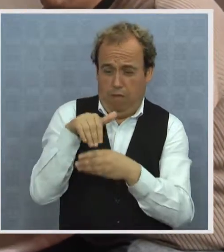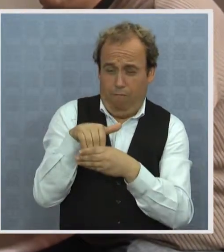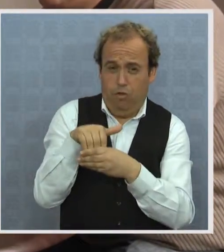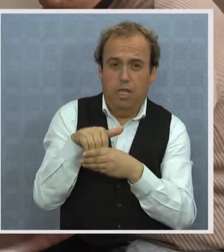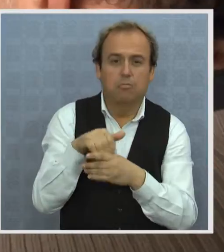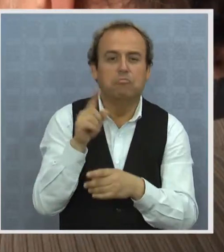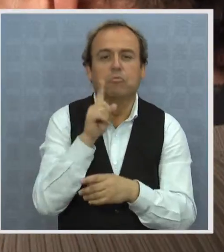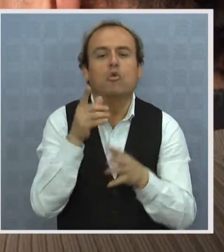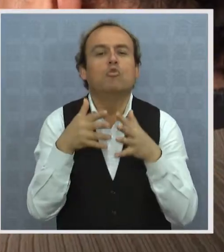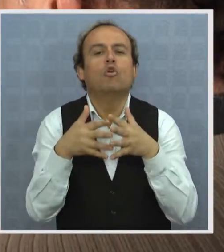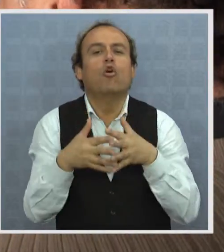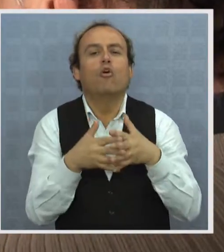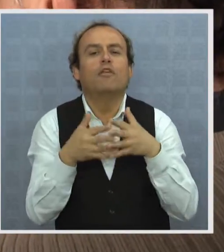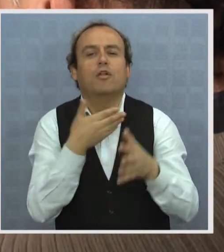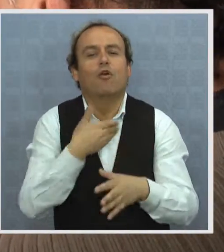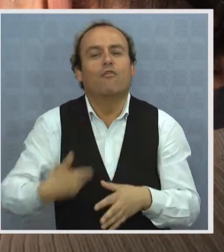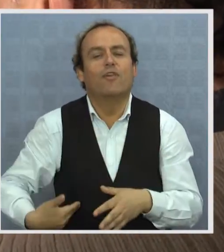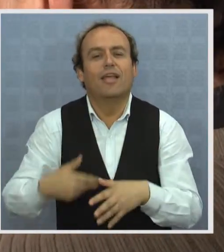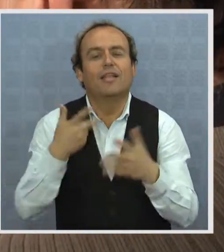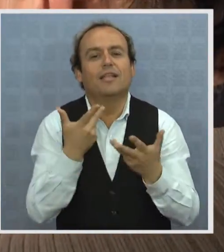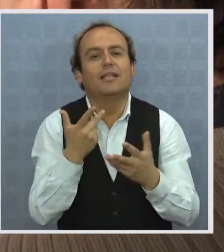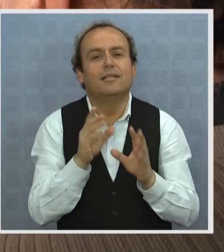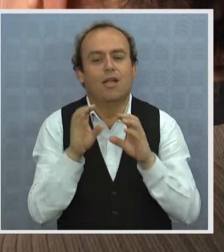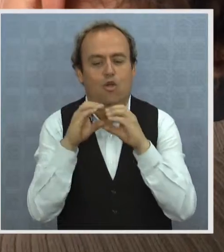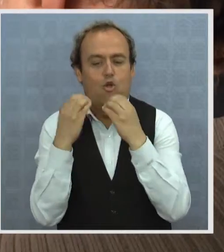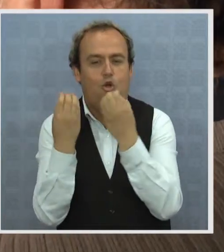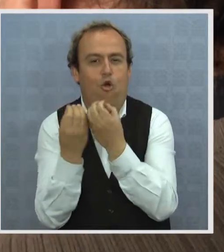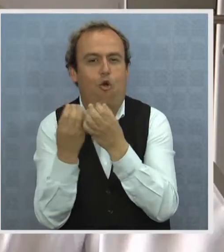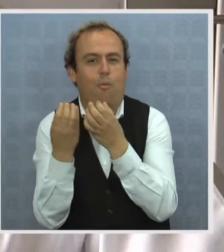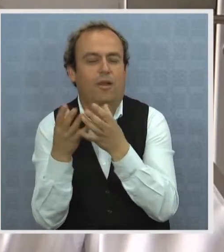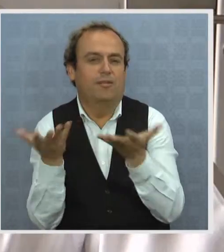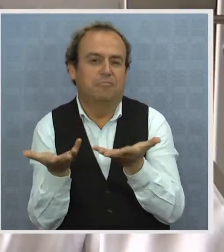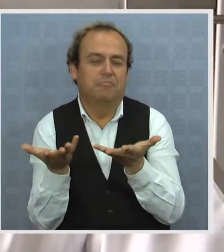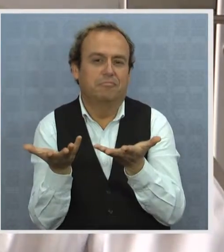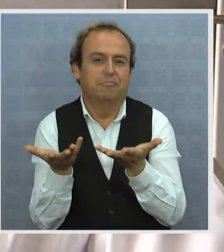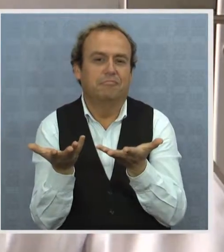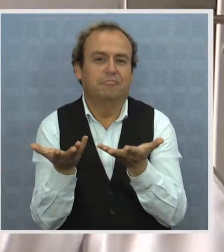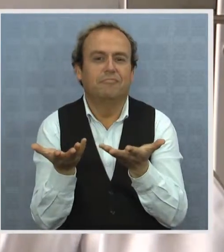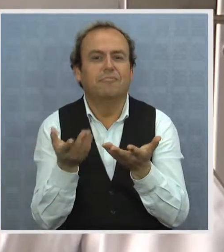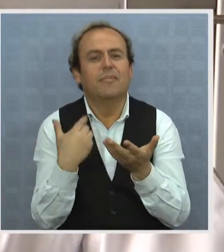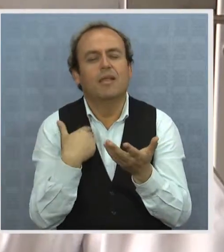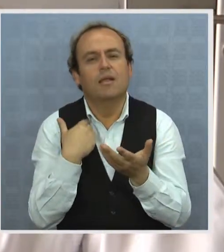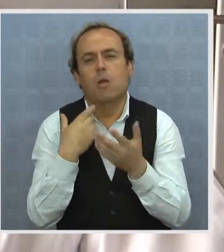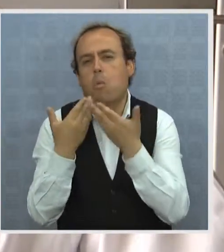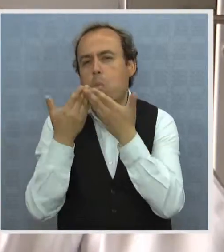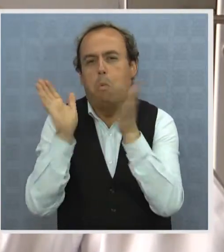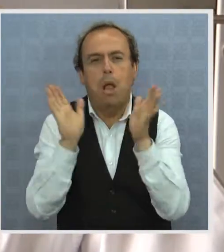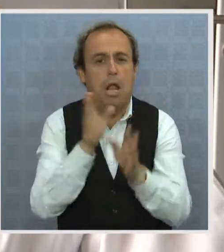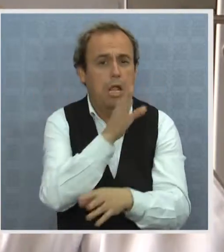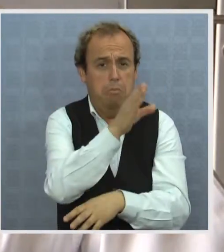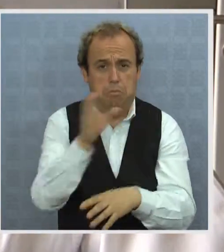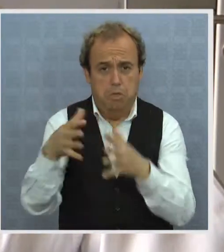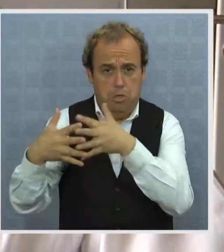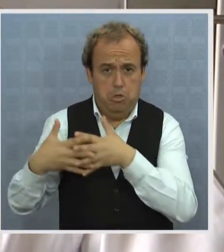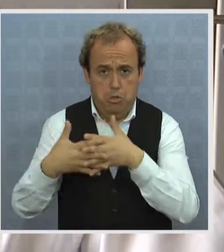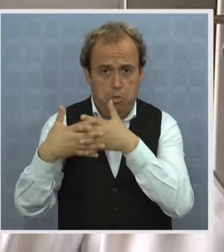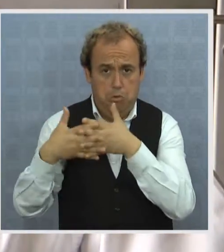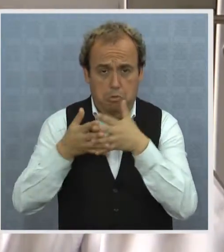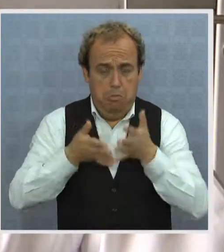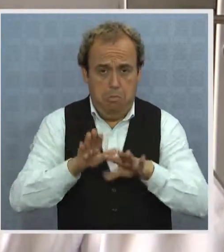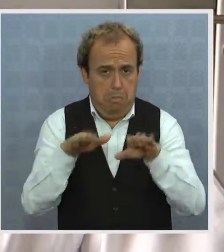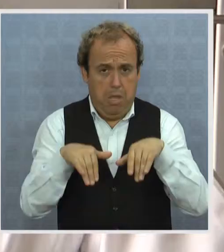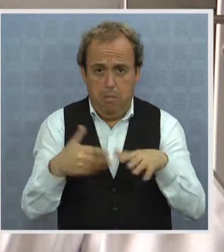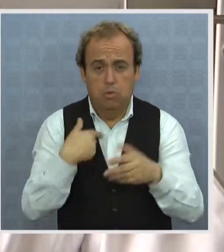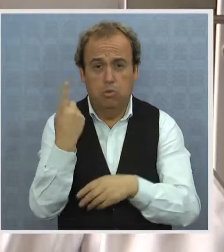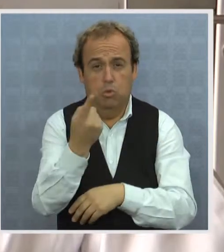ya que el gobierno norteamericano no es más que una corporación. Para cualquier ciudadano norteamericano, es lo